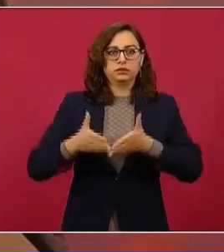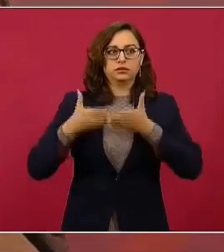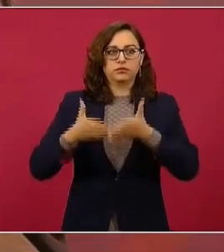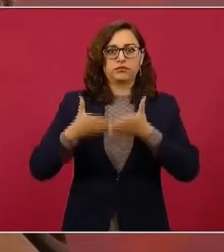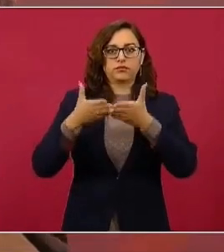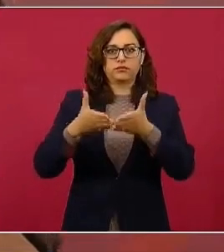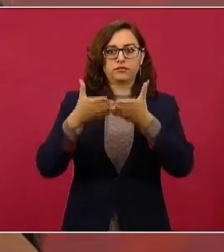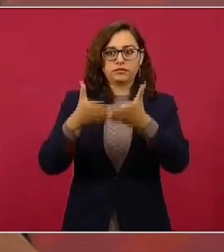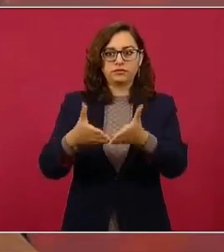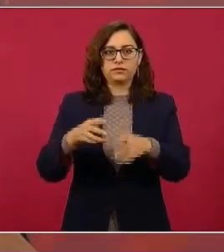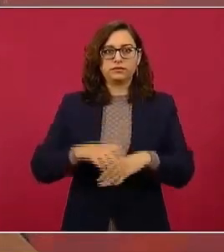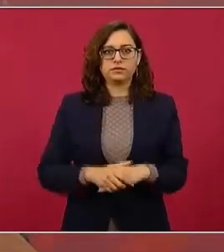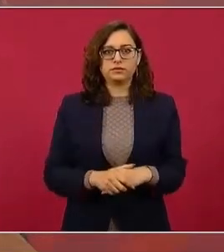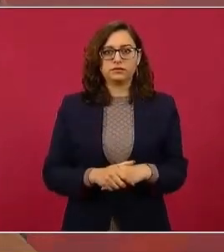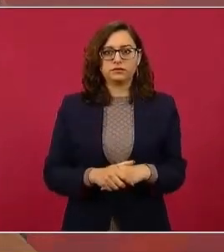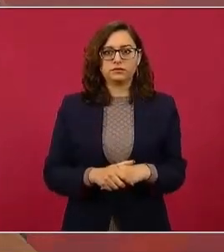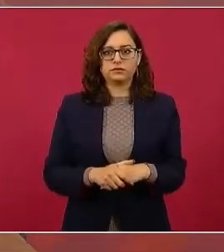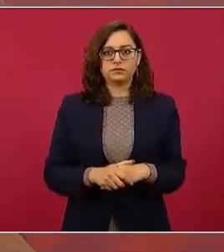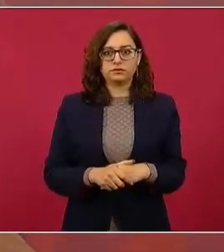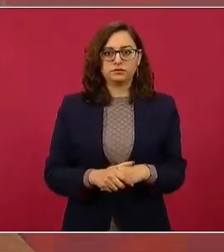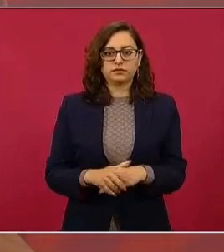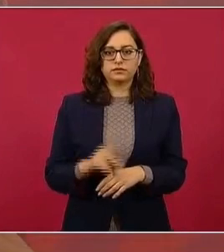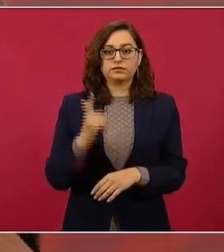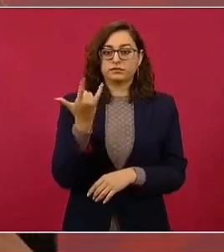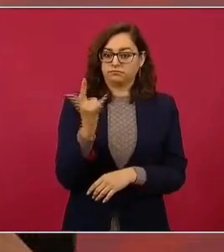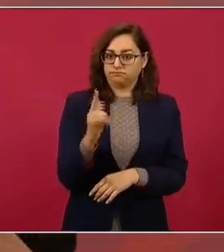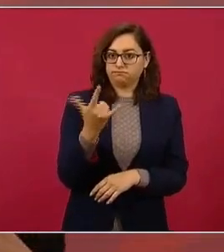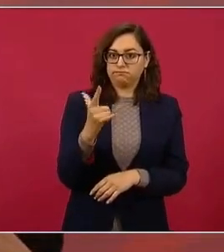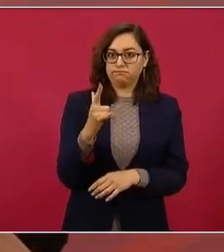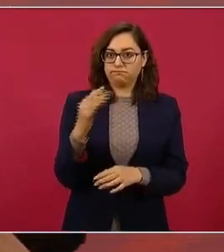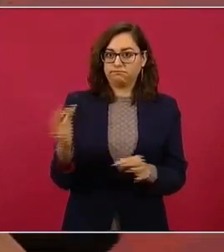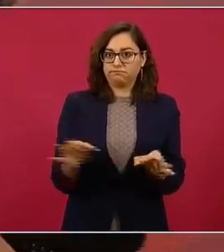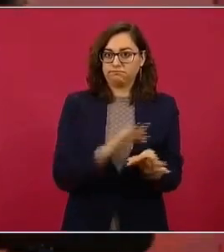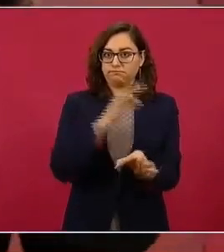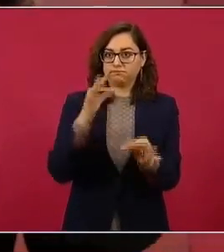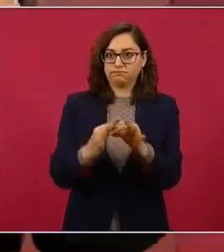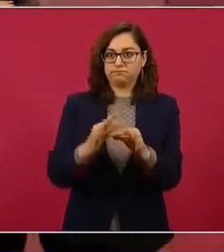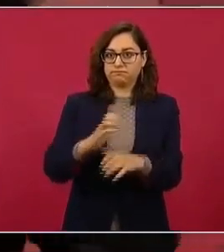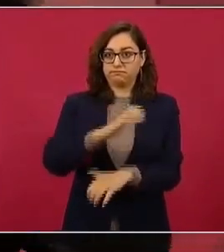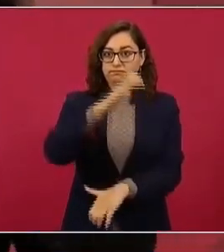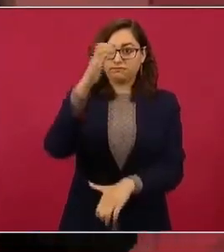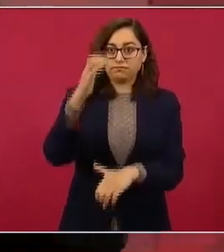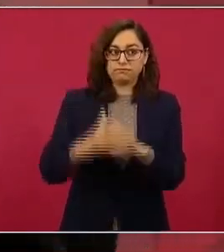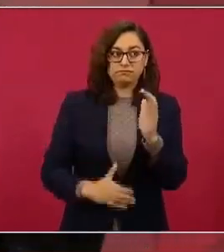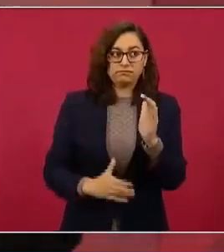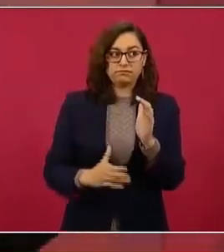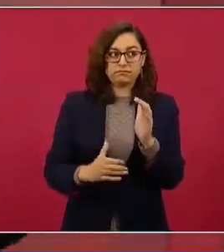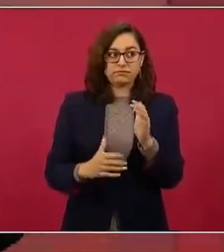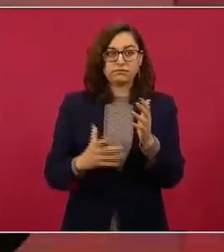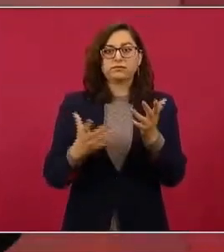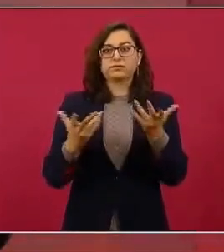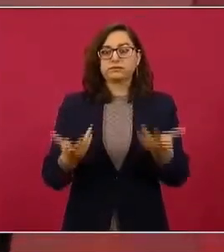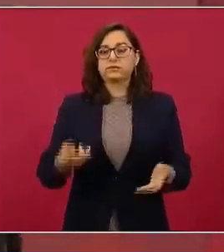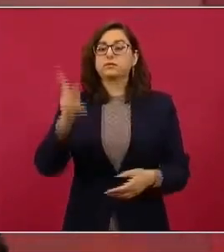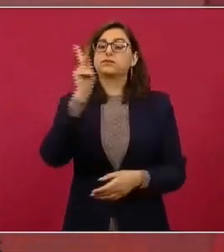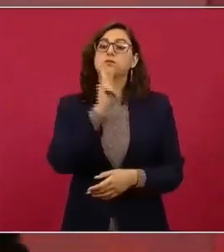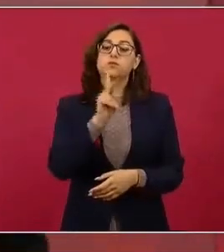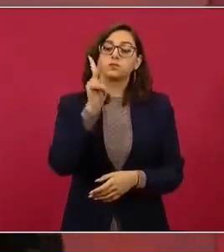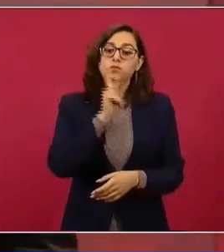Entonces, en julio lo vamos a terminar. Claro, va a llevar un tiempo de pruebas,